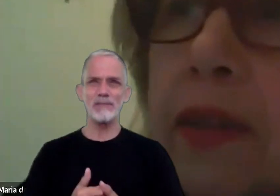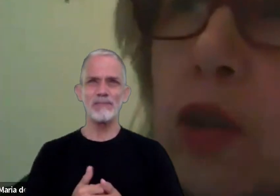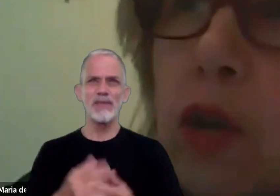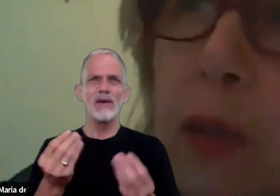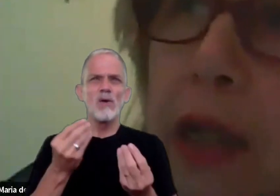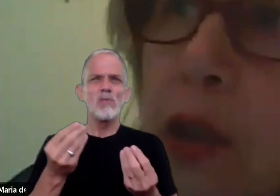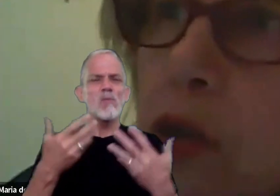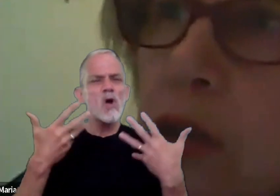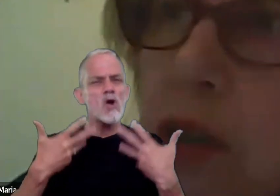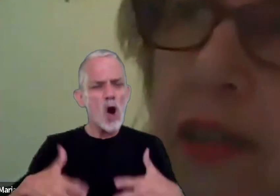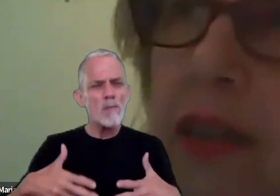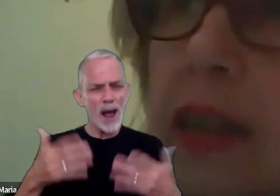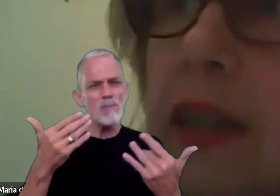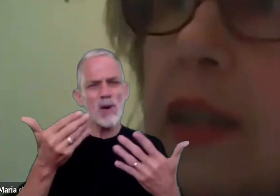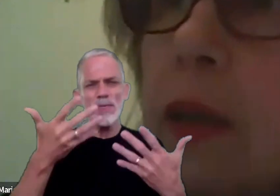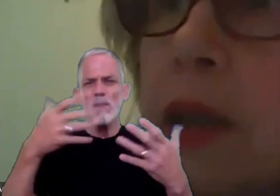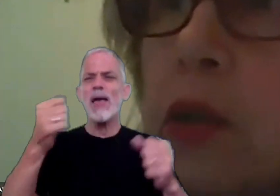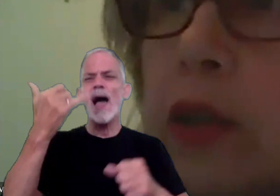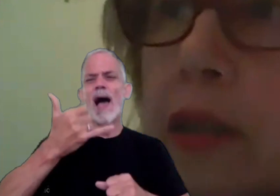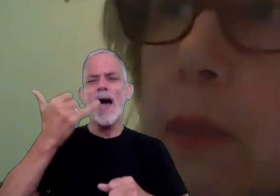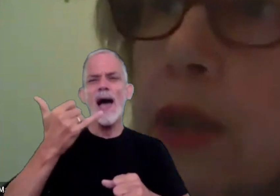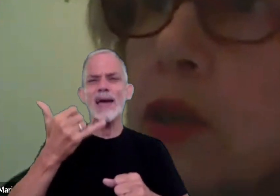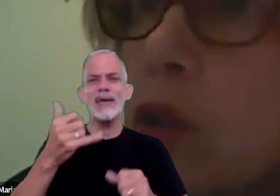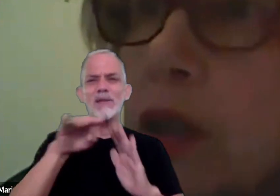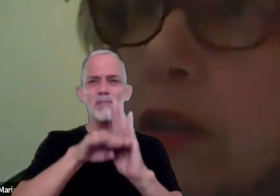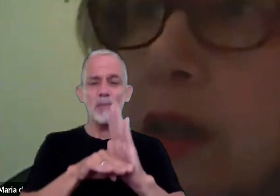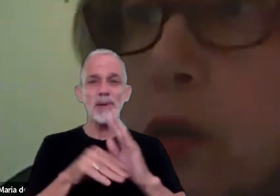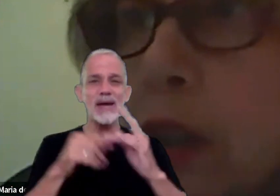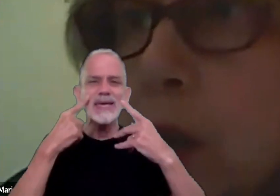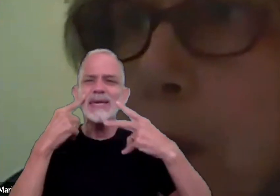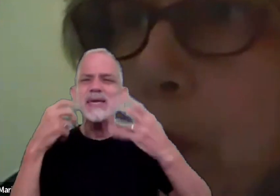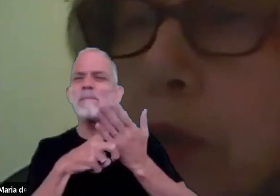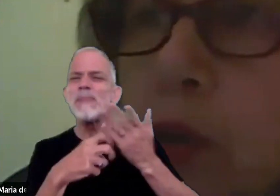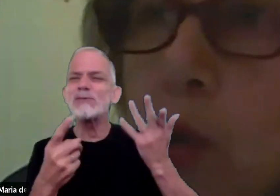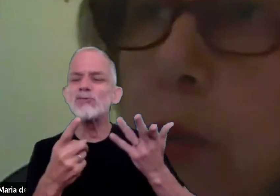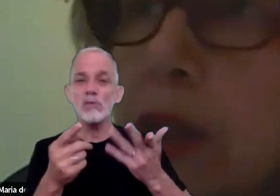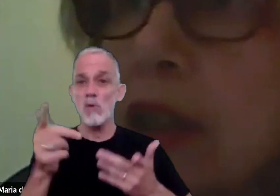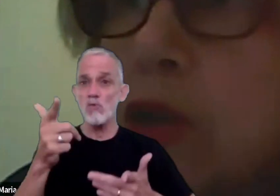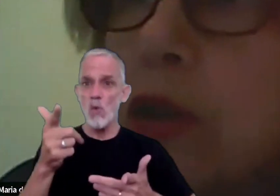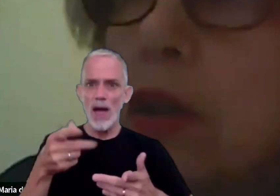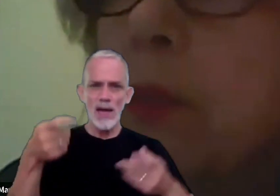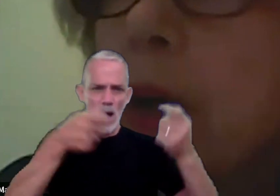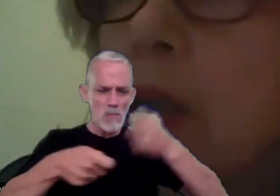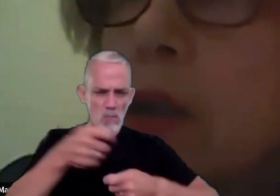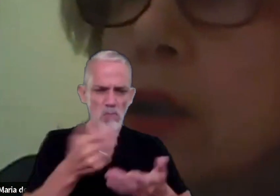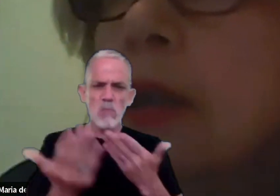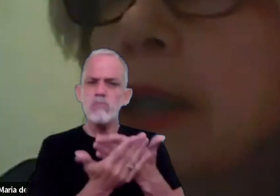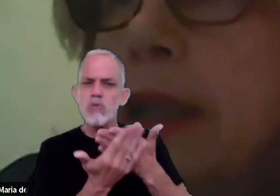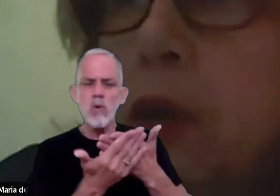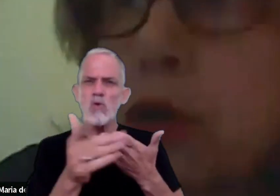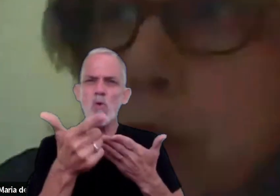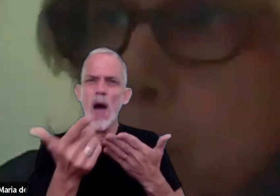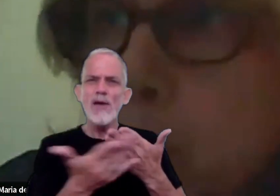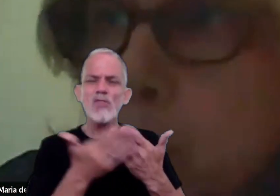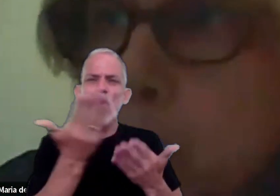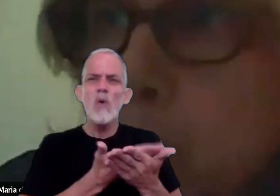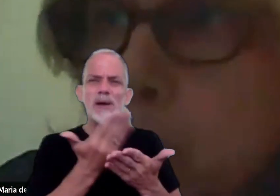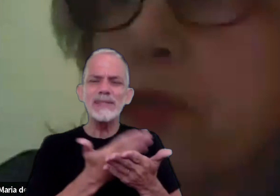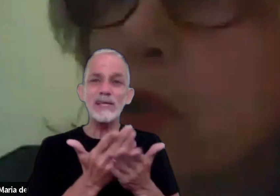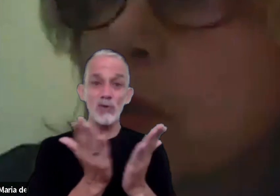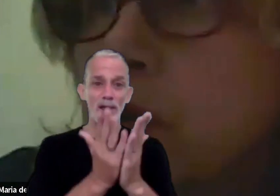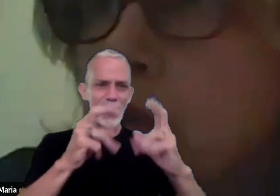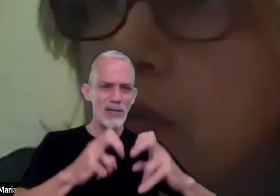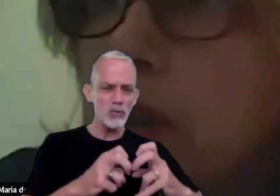bastante normal encontrarse en el marco de las inspecciones que no tengan aporte en documentación de respaldo en los estudios